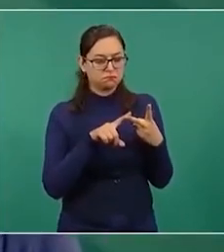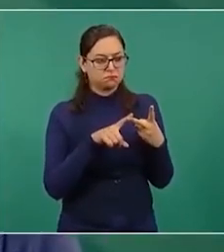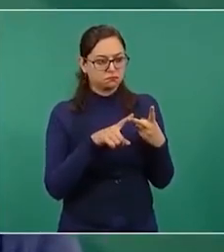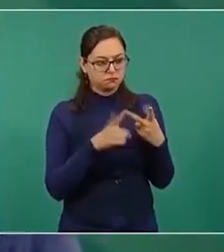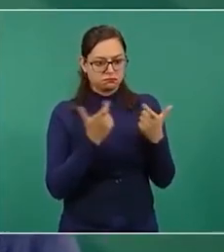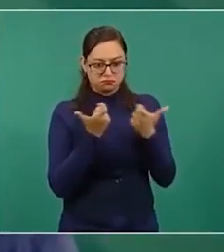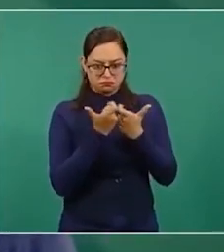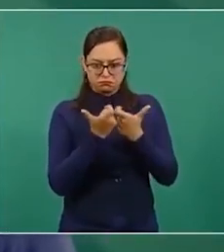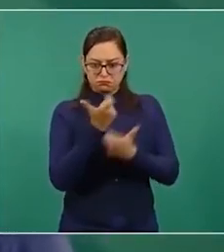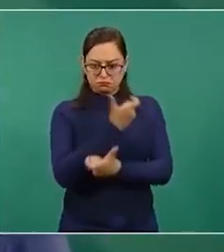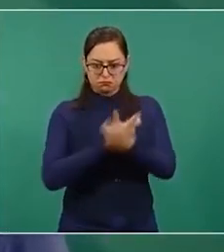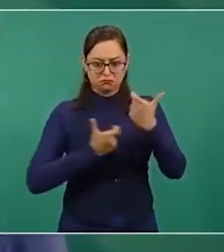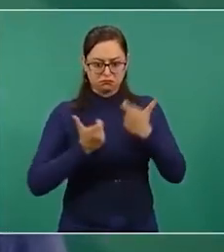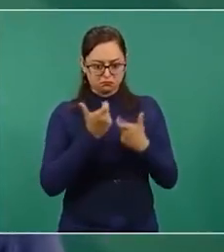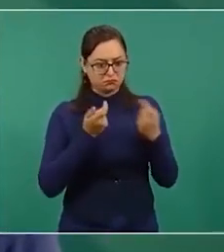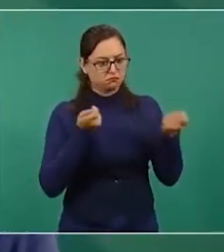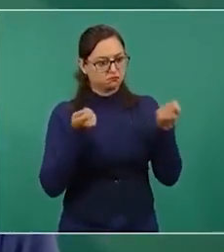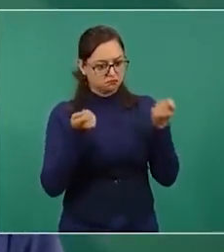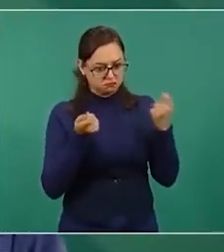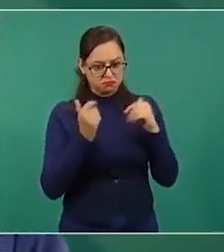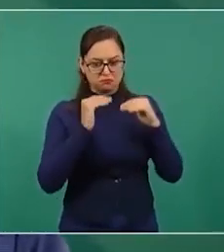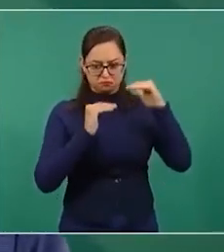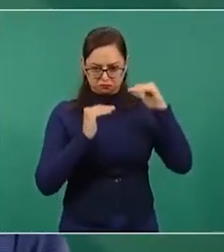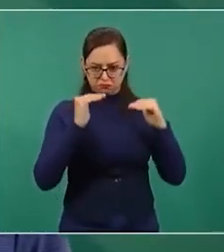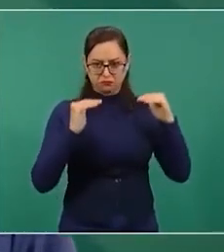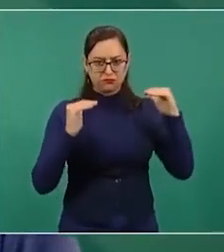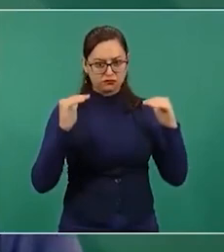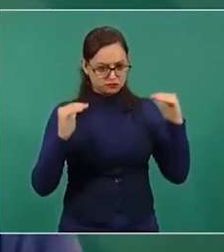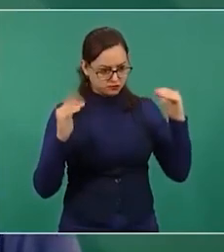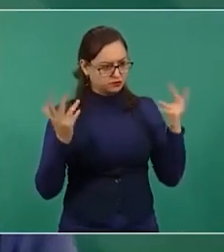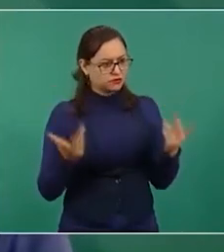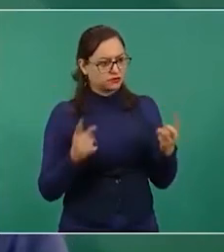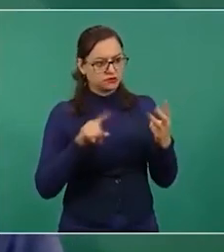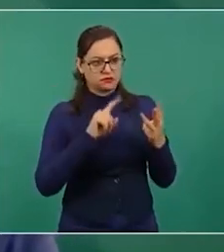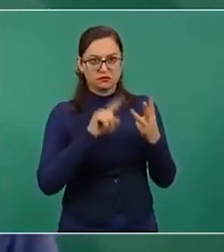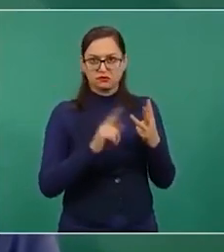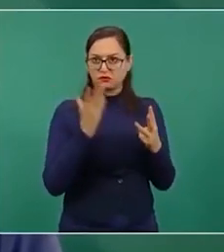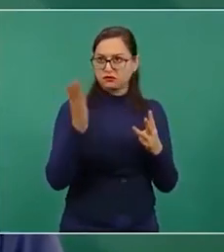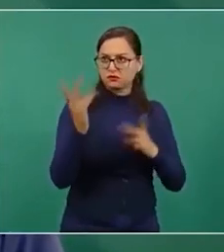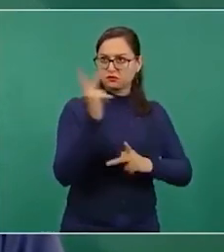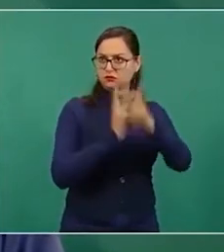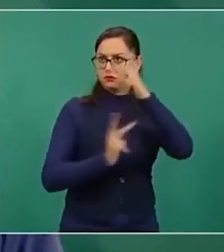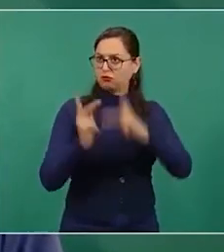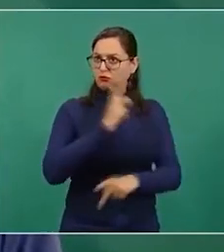estabilidad económica financiera que no hay endeudamiento